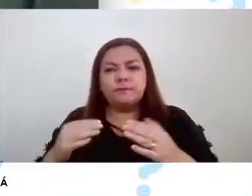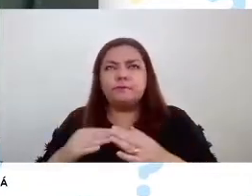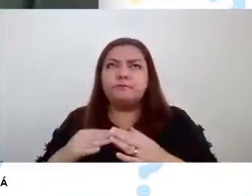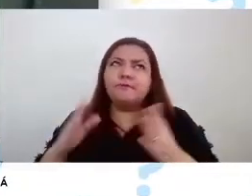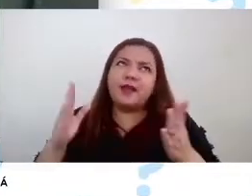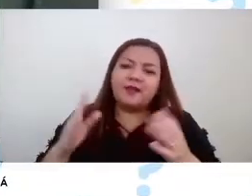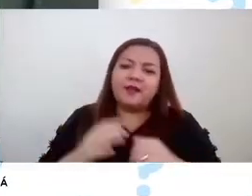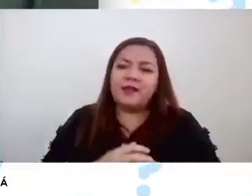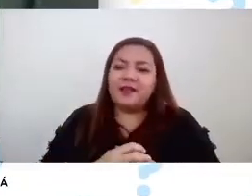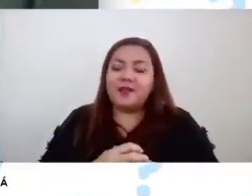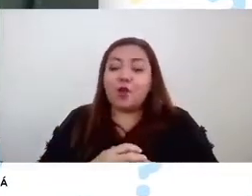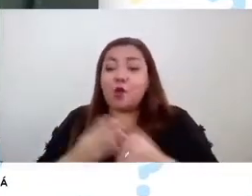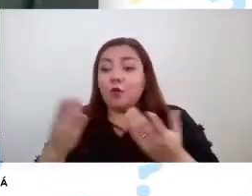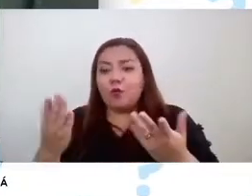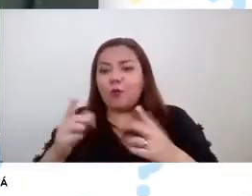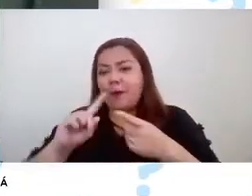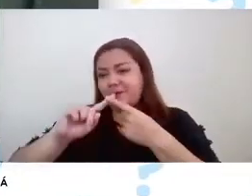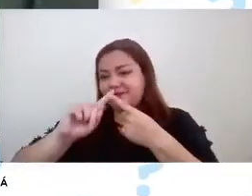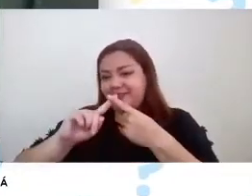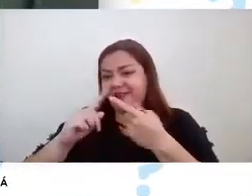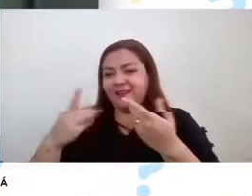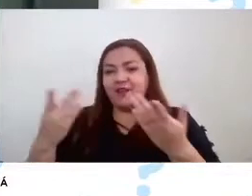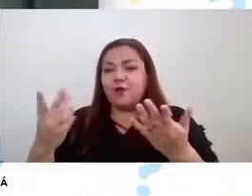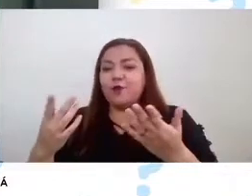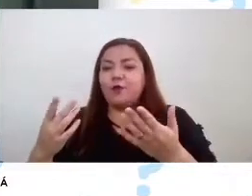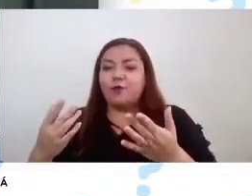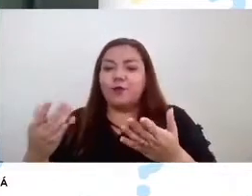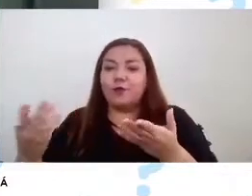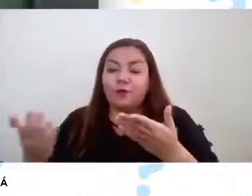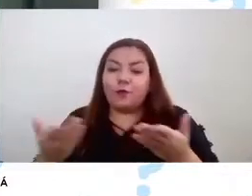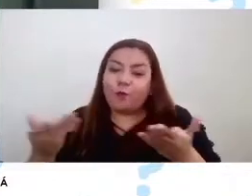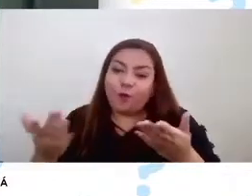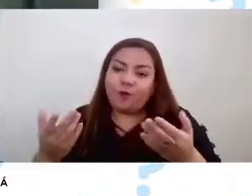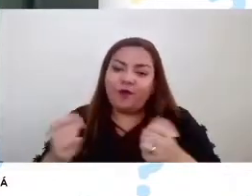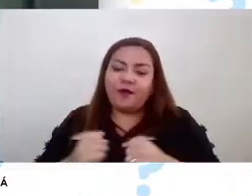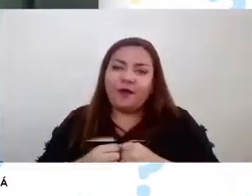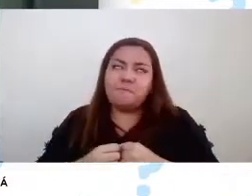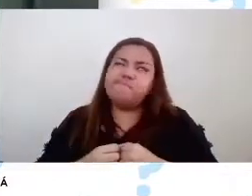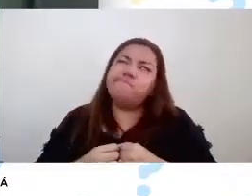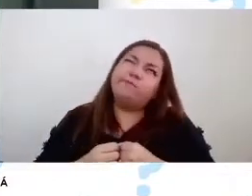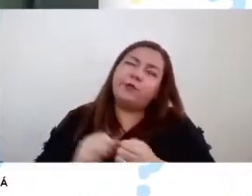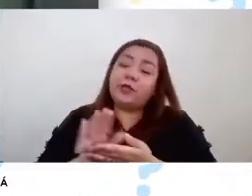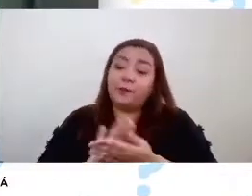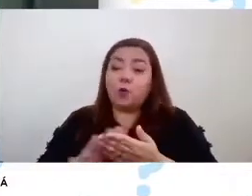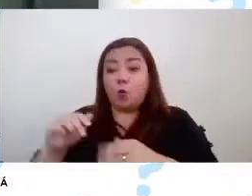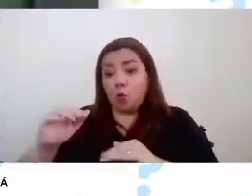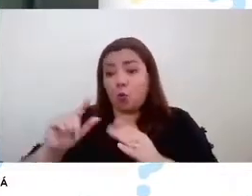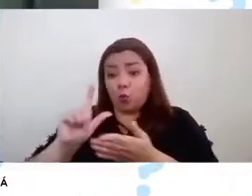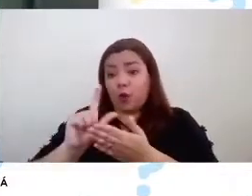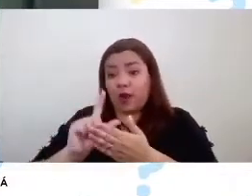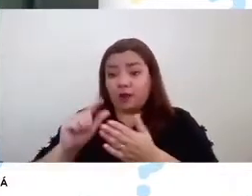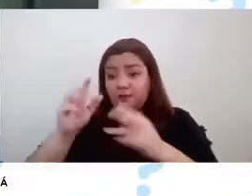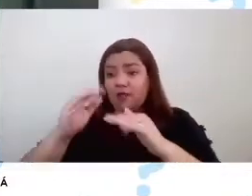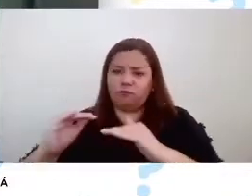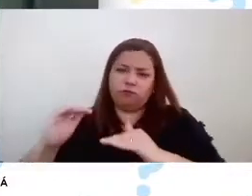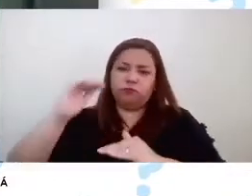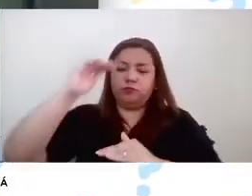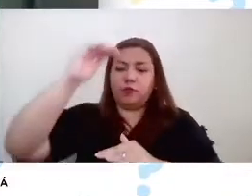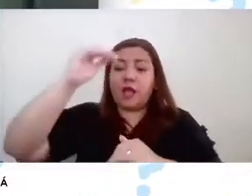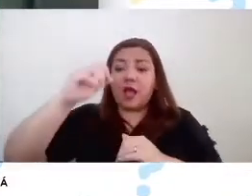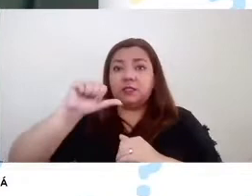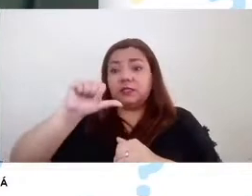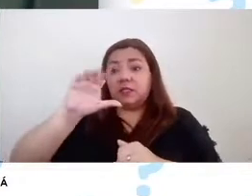lo mejor es un poco incómodo pero más personal de repente como saliendo porque efectivamente Alto Patache como usted lo comentaba está a 65 kilómetros al sur de